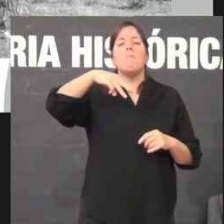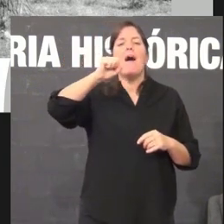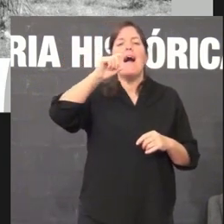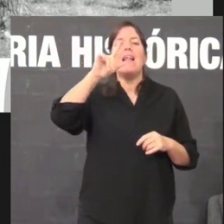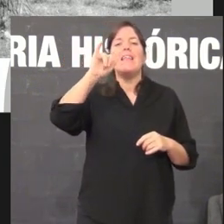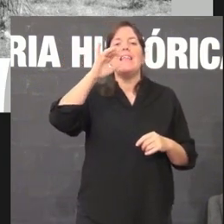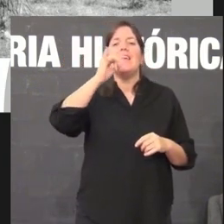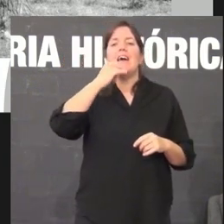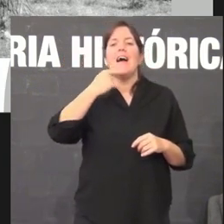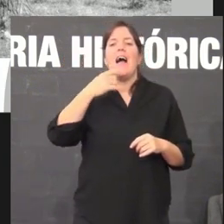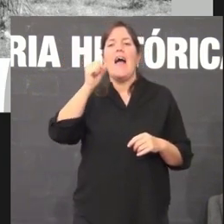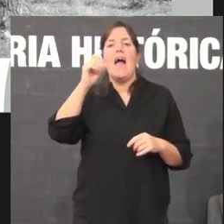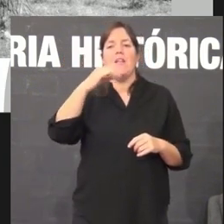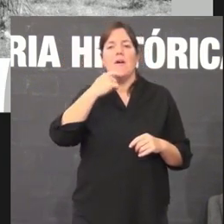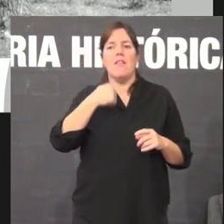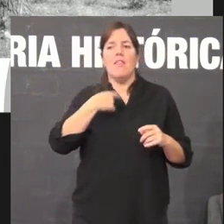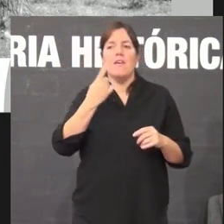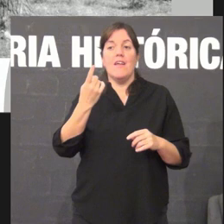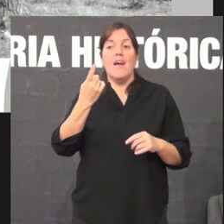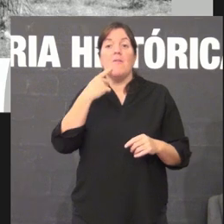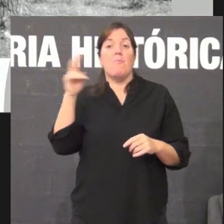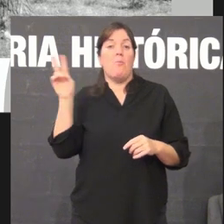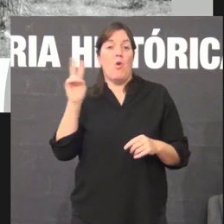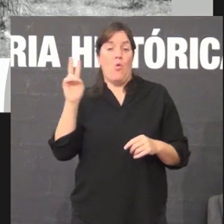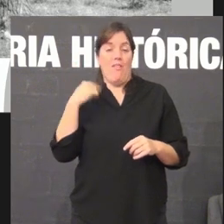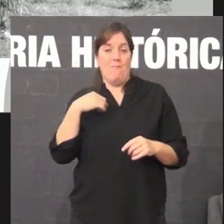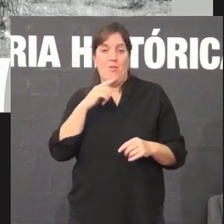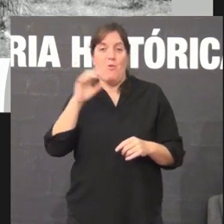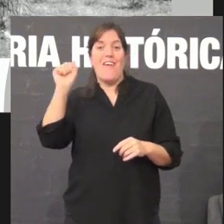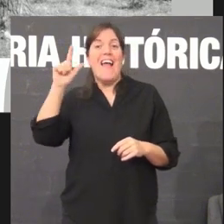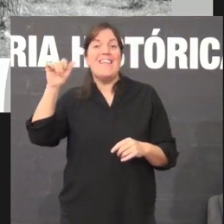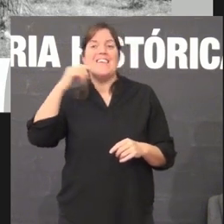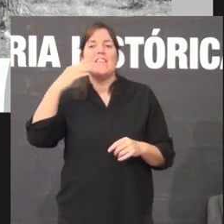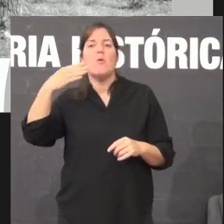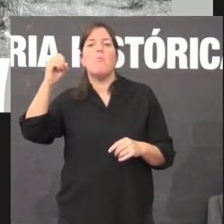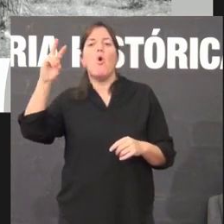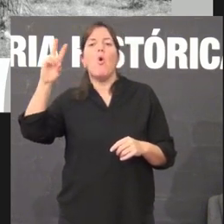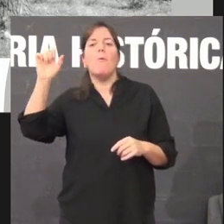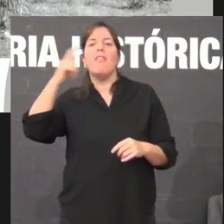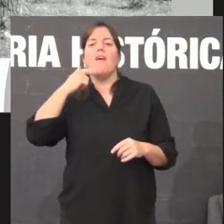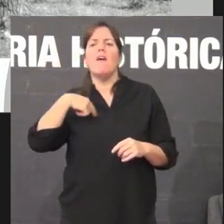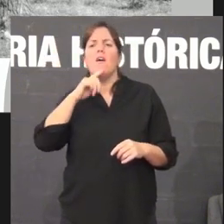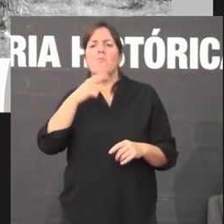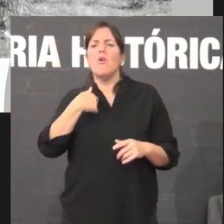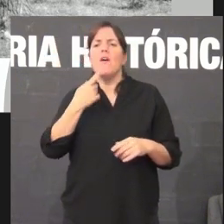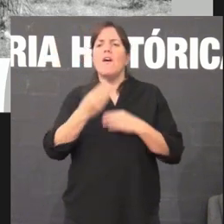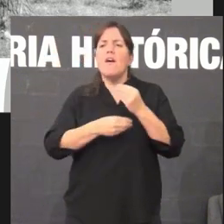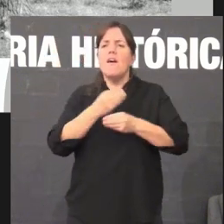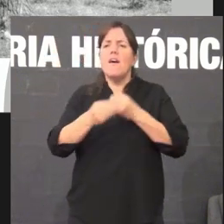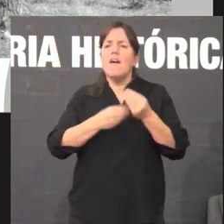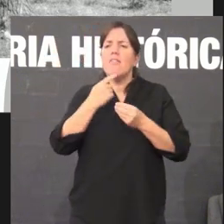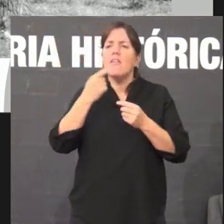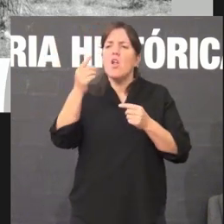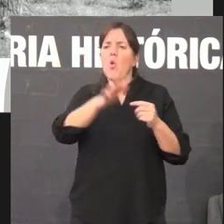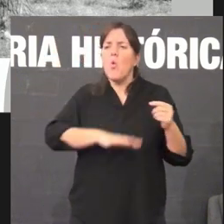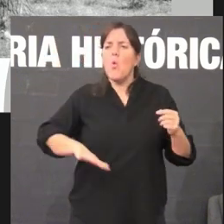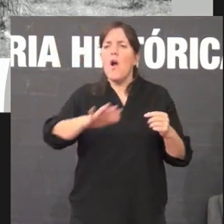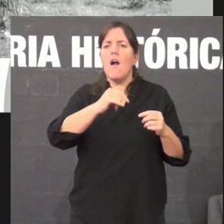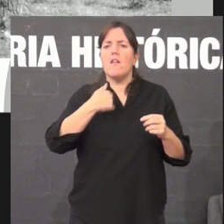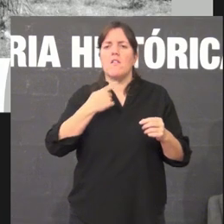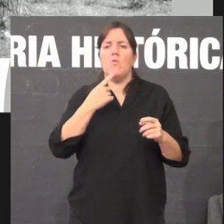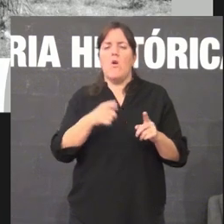viúva de Alexandre Bóveda. Como van a caeira, visitaren o lugar onde foron asasinados